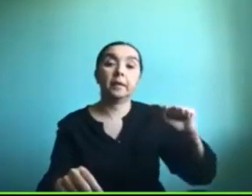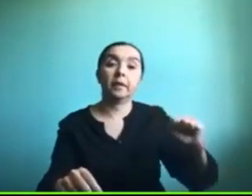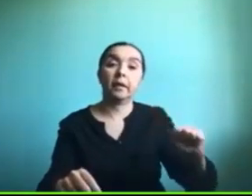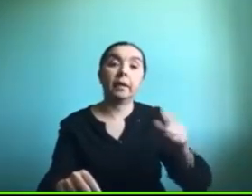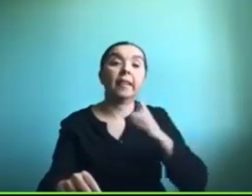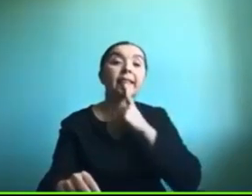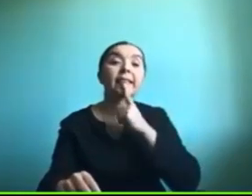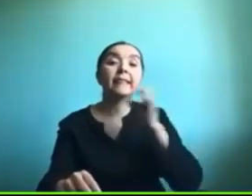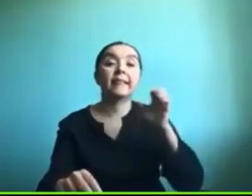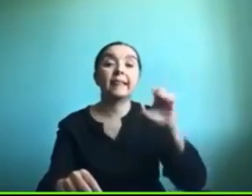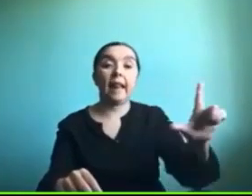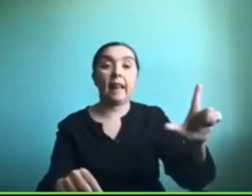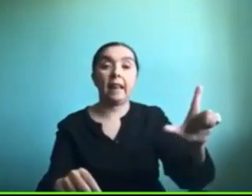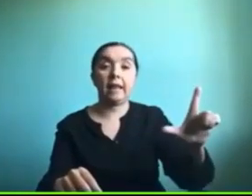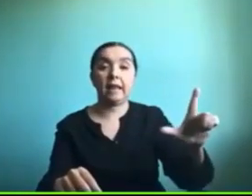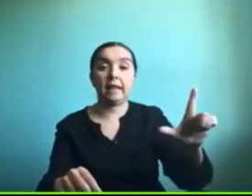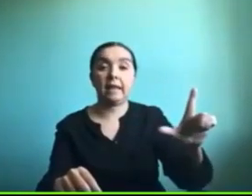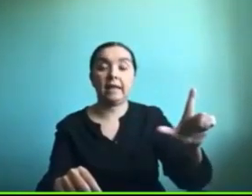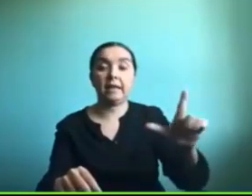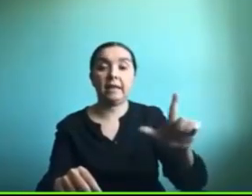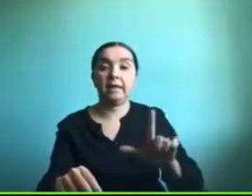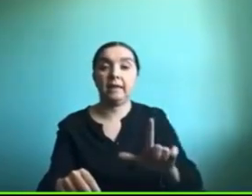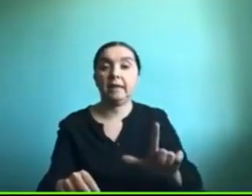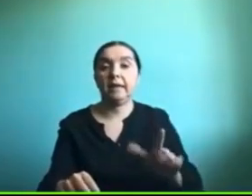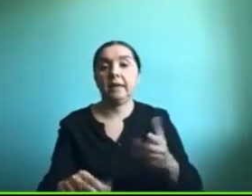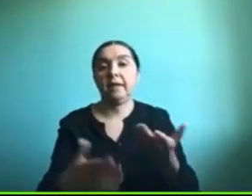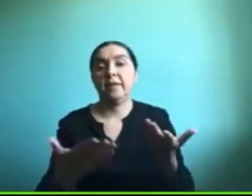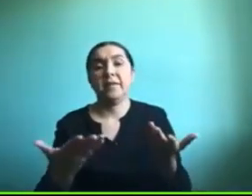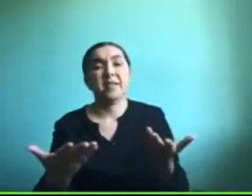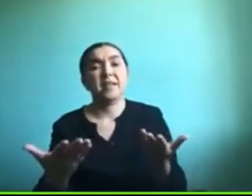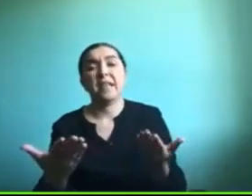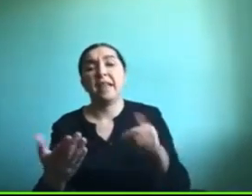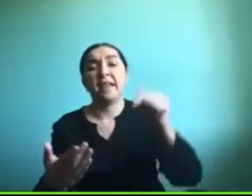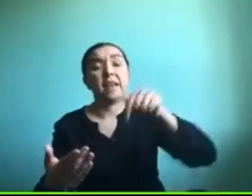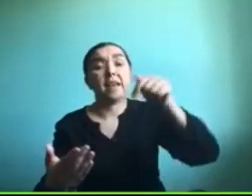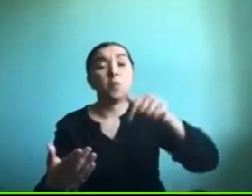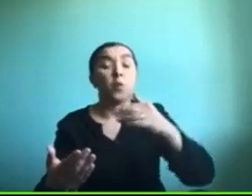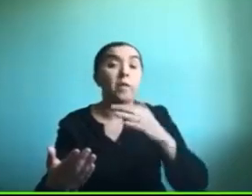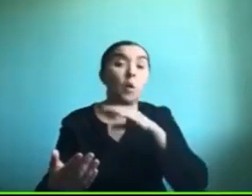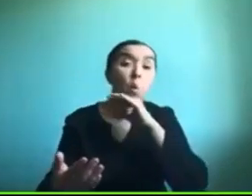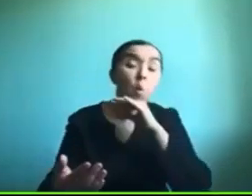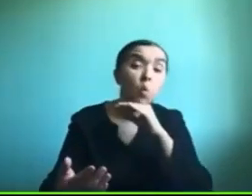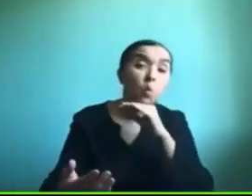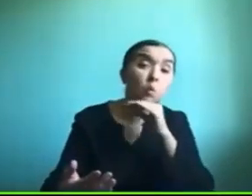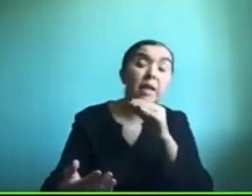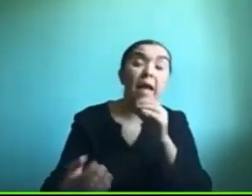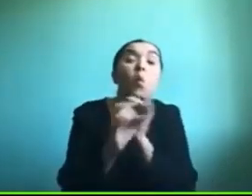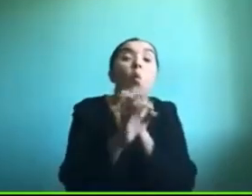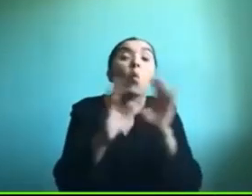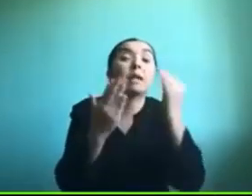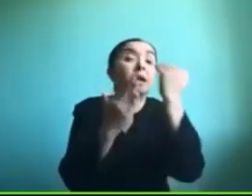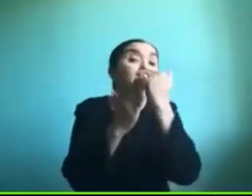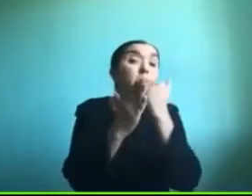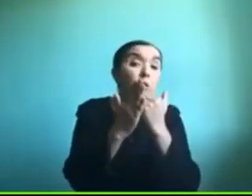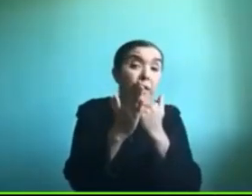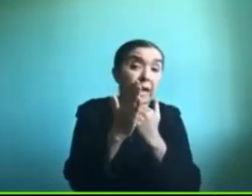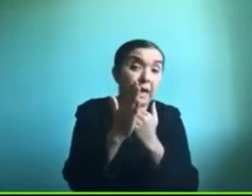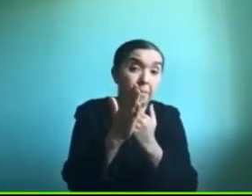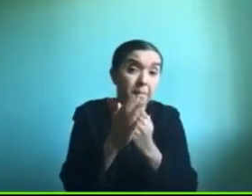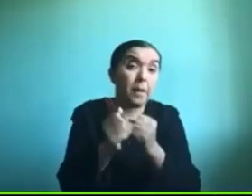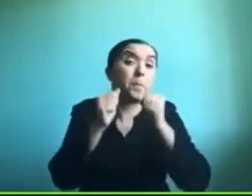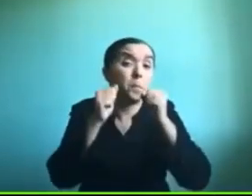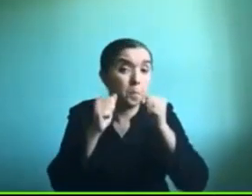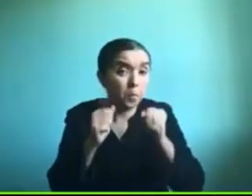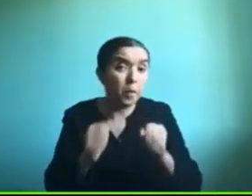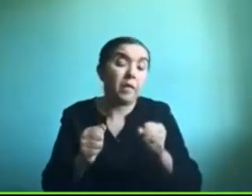que aquí podrían ser o sea todos los programas de nosotras pueden ser utilizados podrían dar recomendaciones a las familias para que